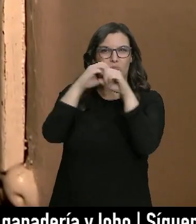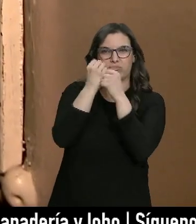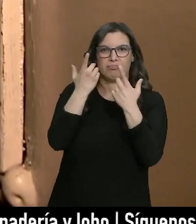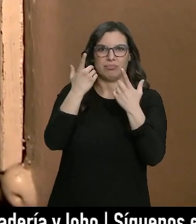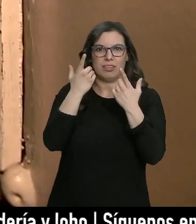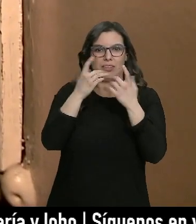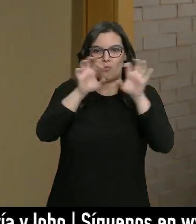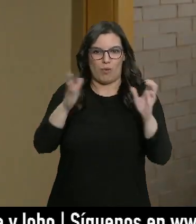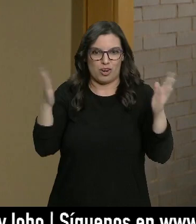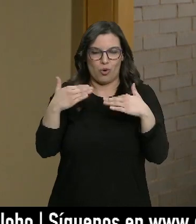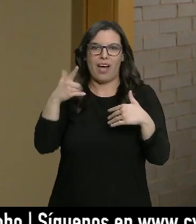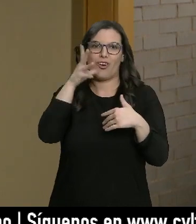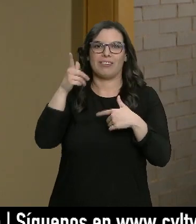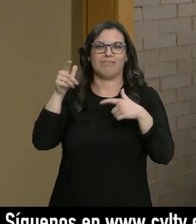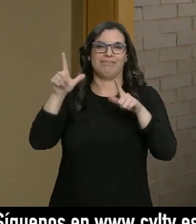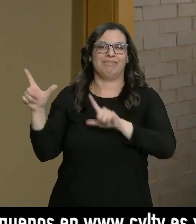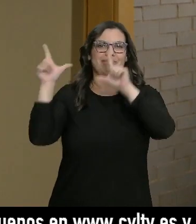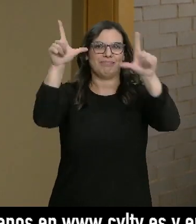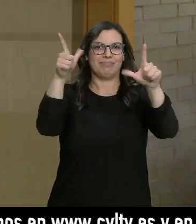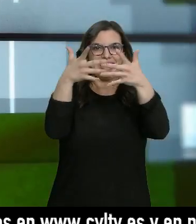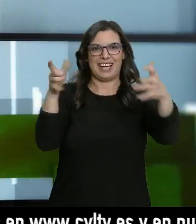mobiliario culga ya la carta de David.